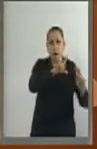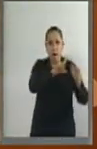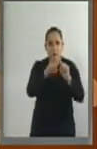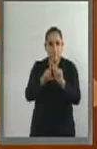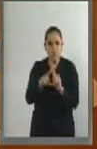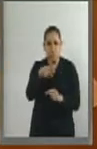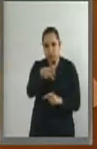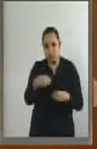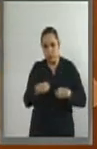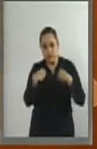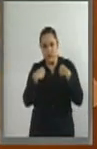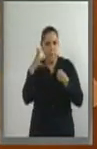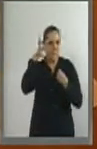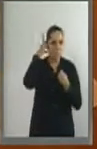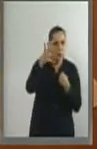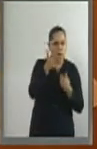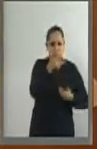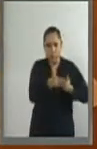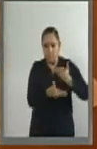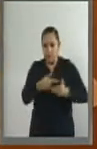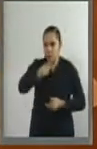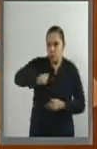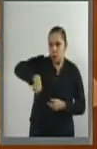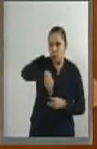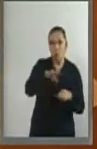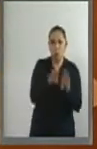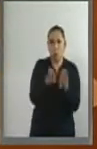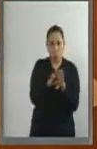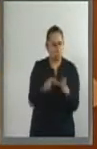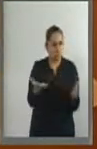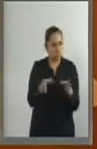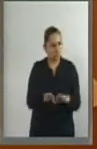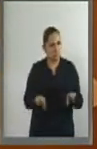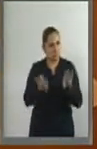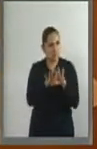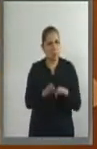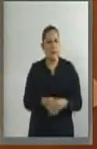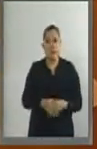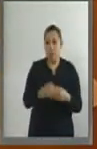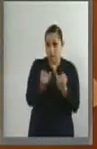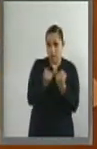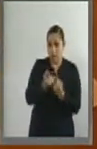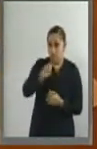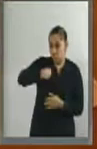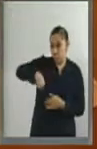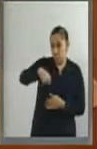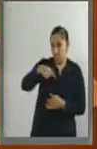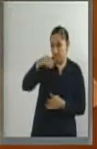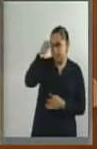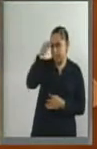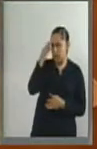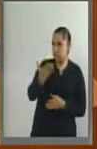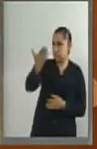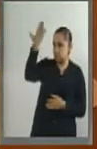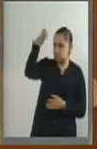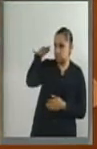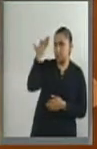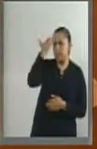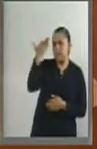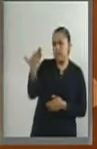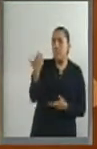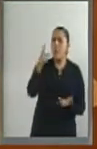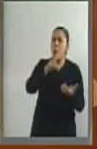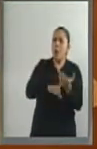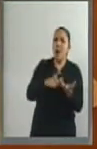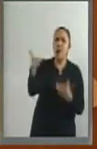una forma de civilización que permita también romper la falsa dicotomía entre sociedad y